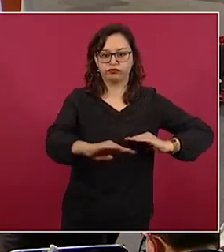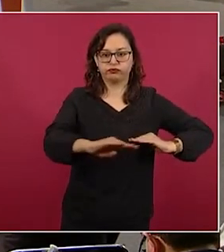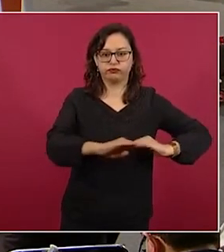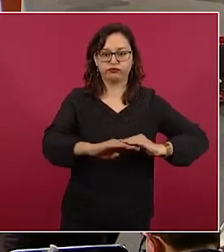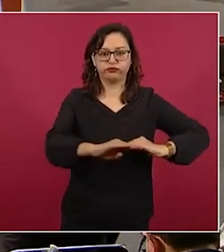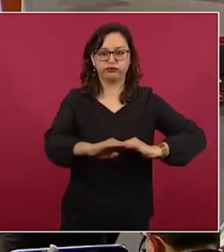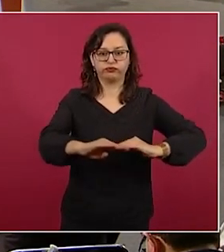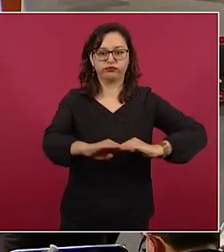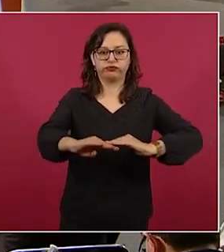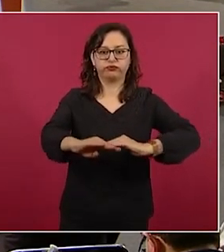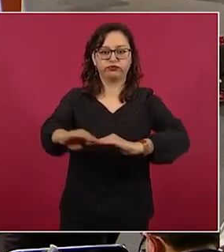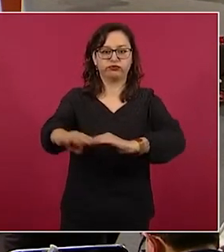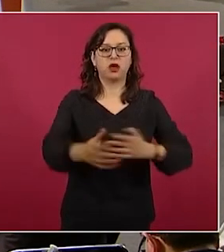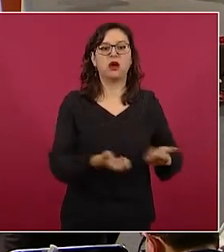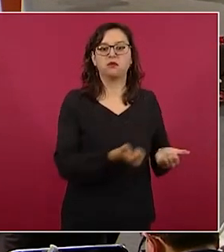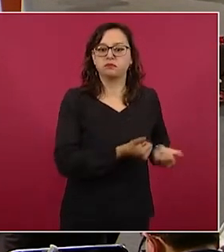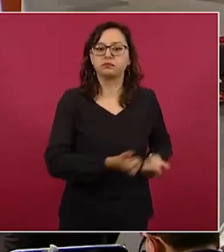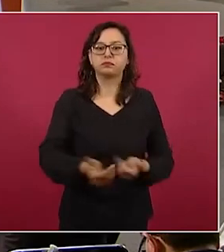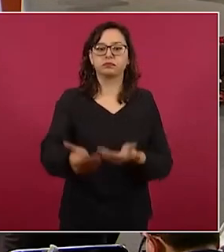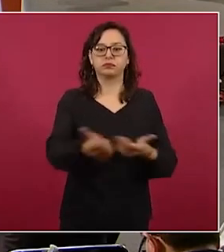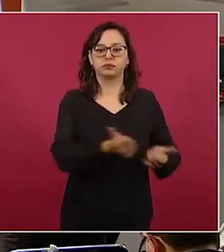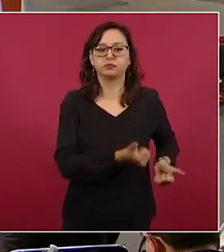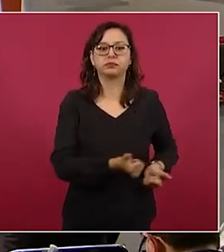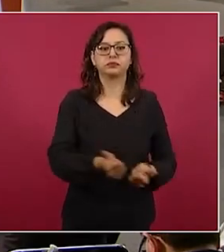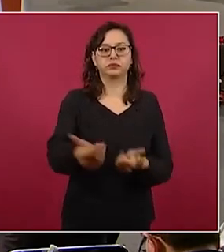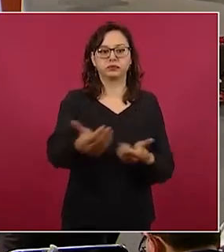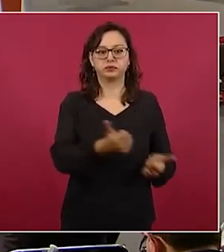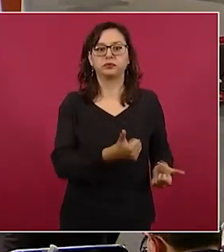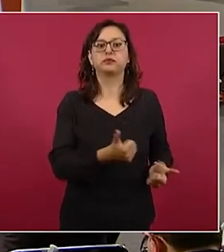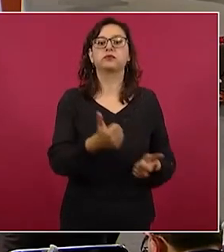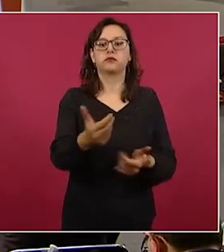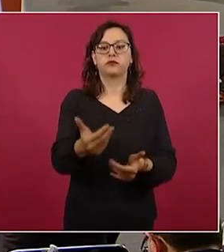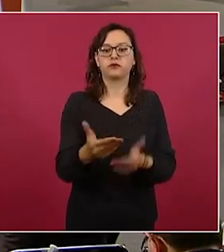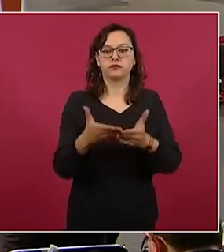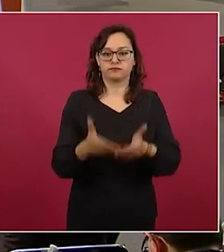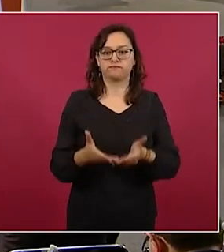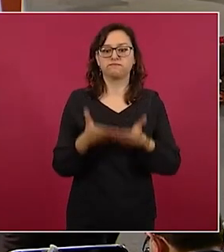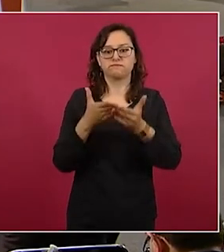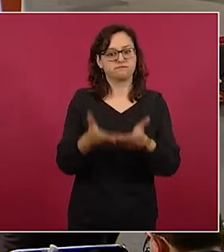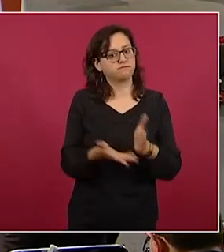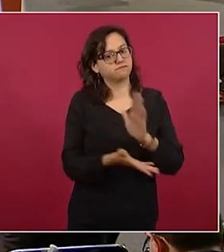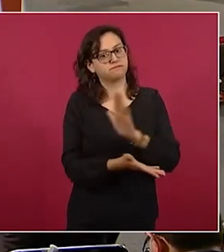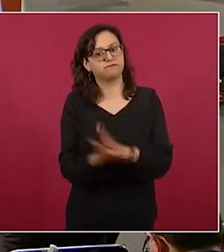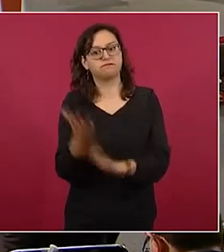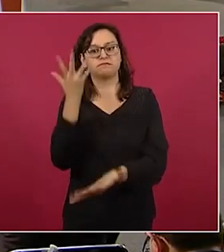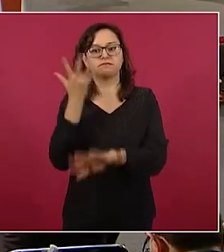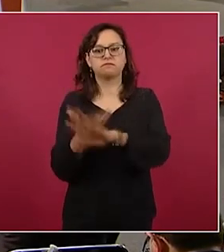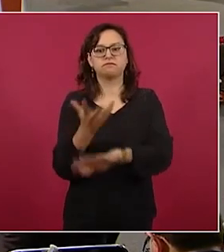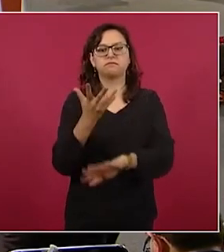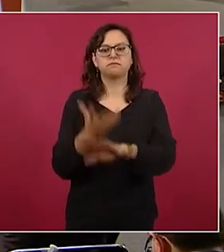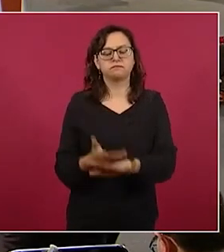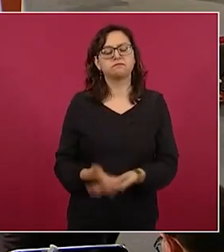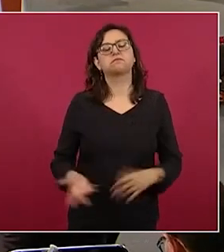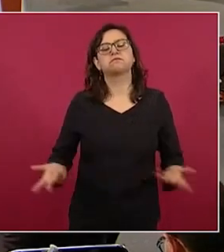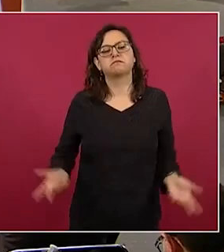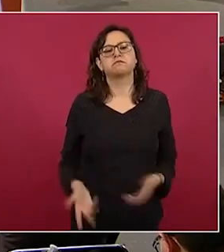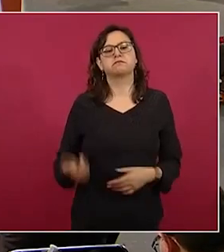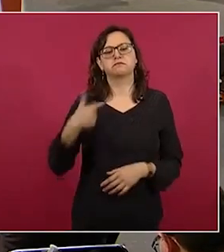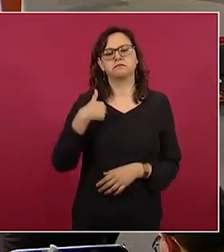Entonces, pensaba, porque sobrevolábamos y no había nada,